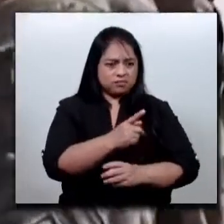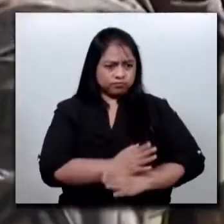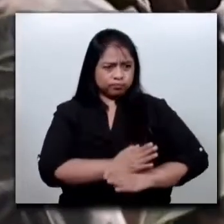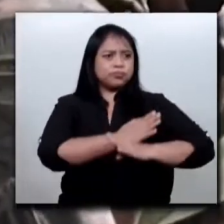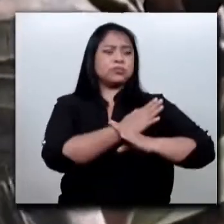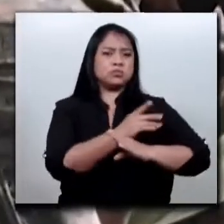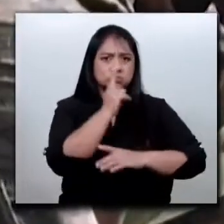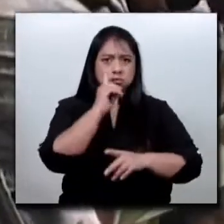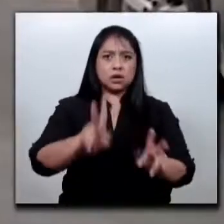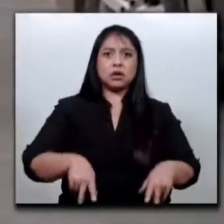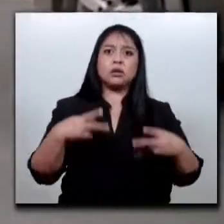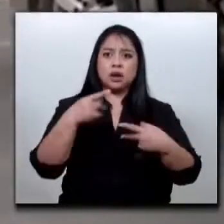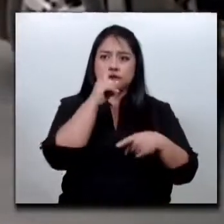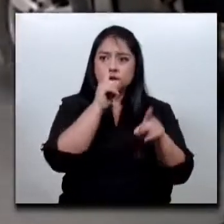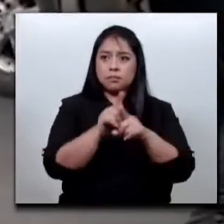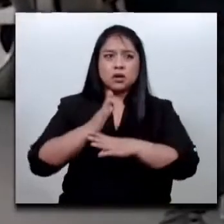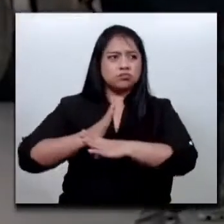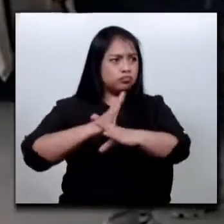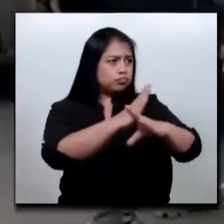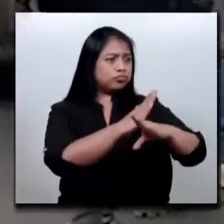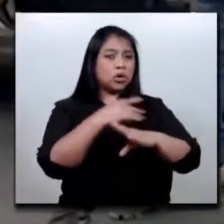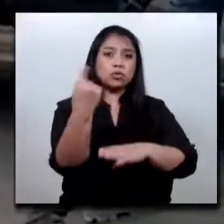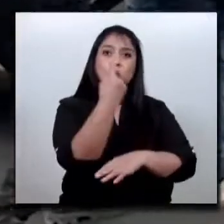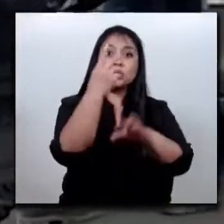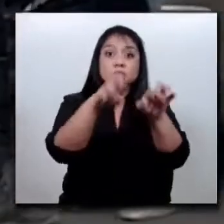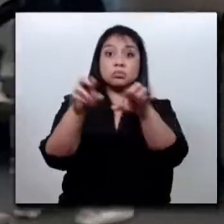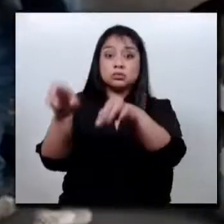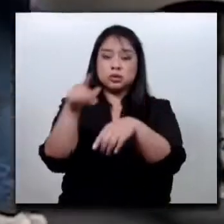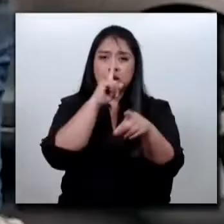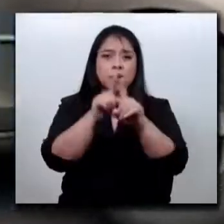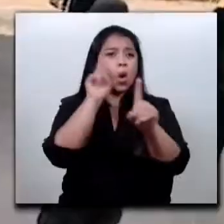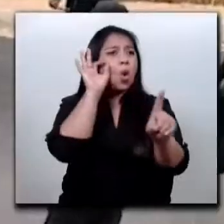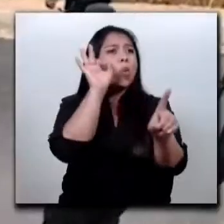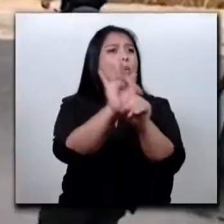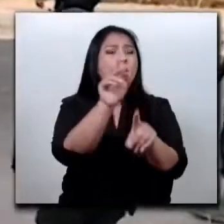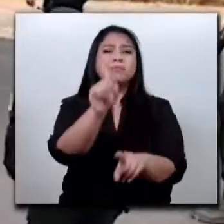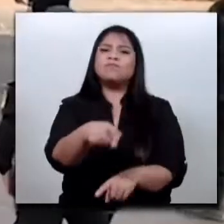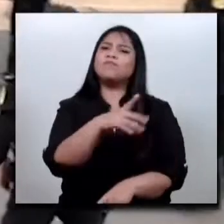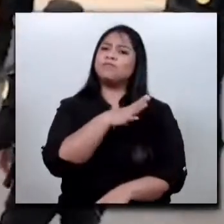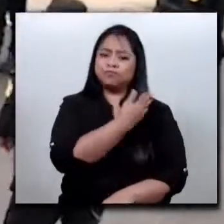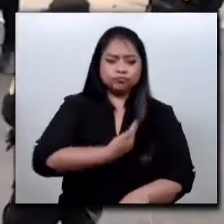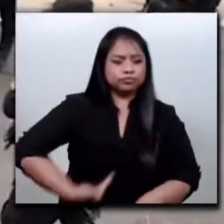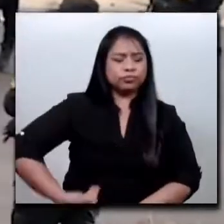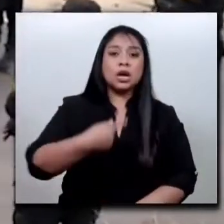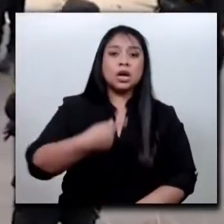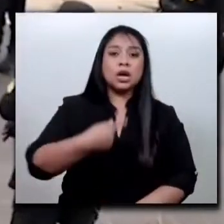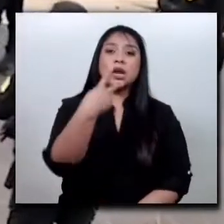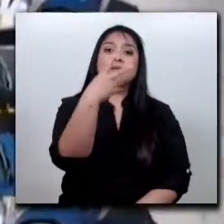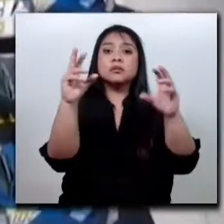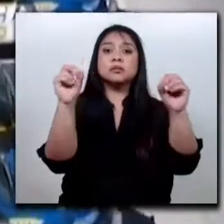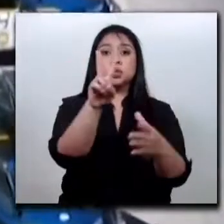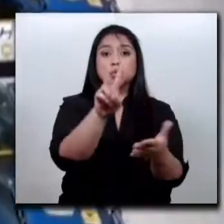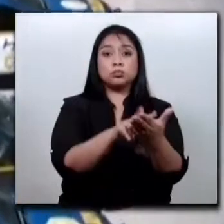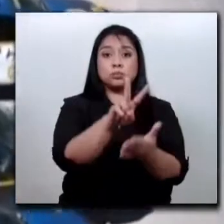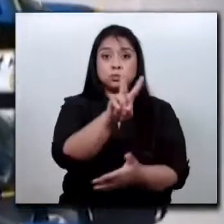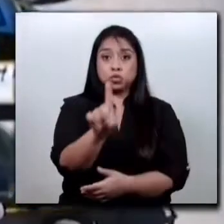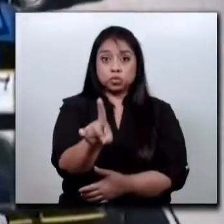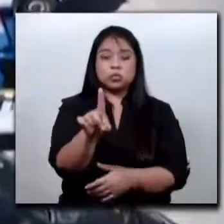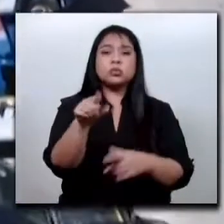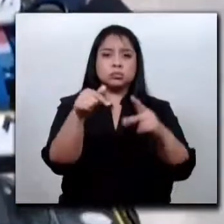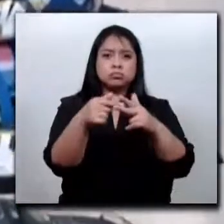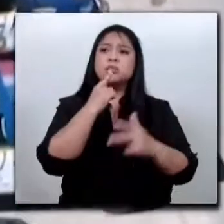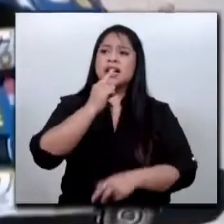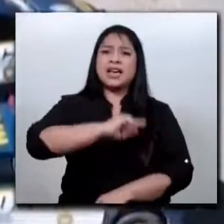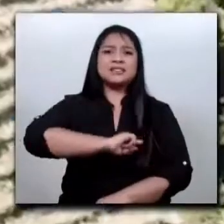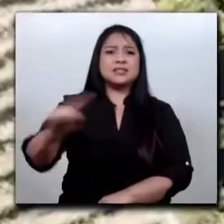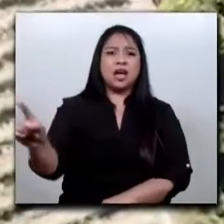seguridad de los habitantes y con el propósito de mantener la gobernabilidad el 20 de diciembre de 2021, decretó el estado